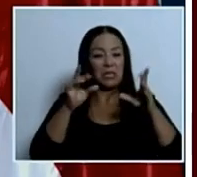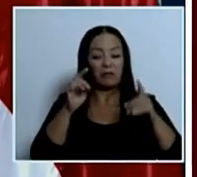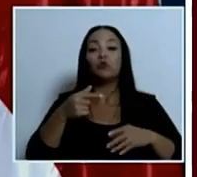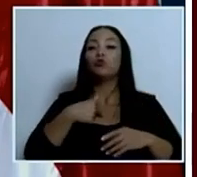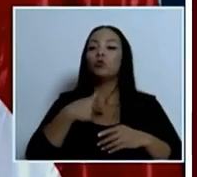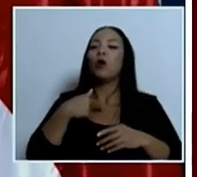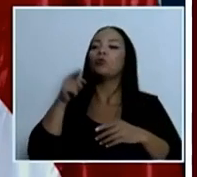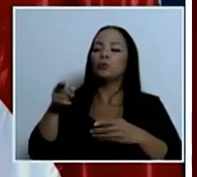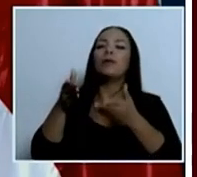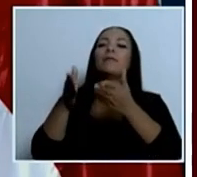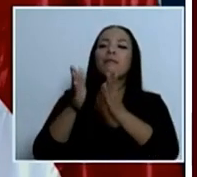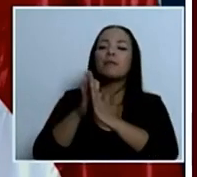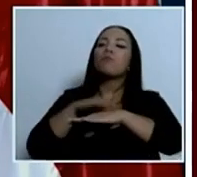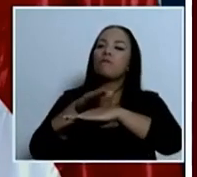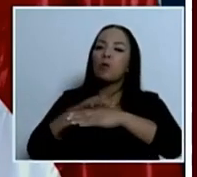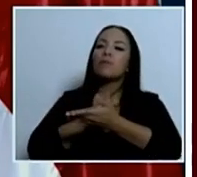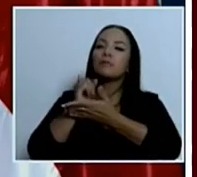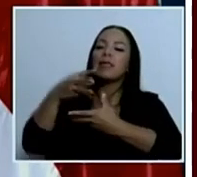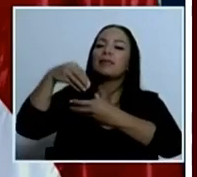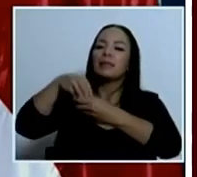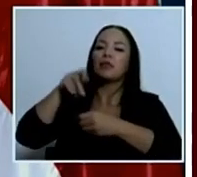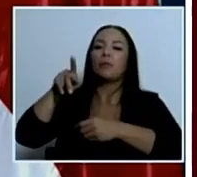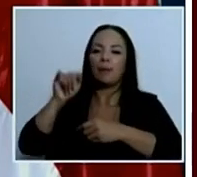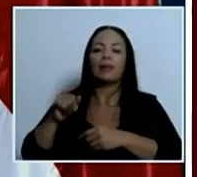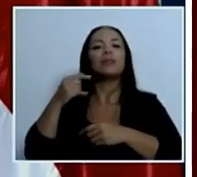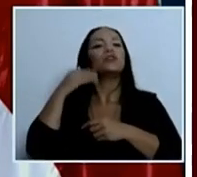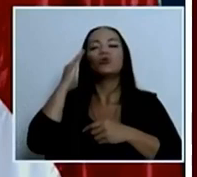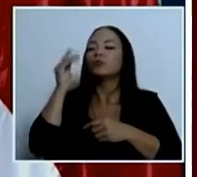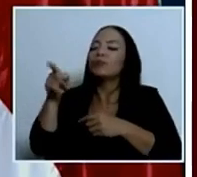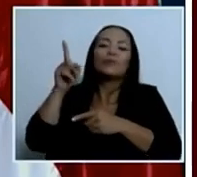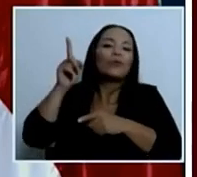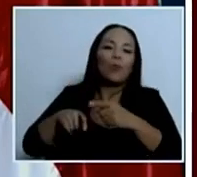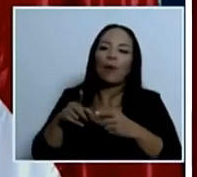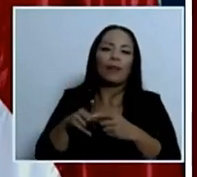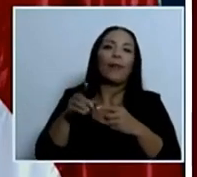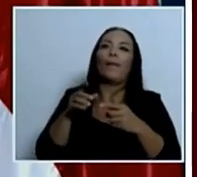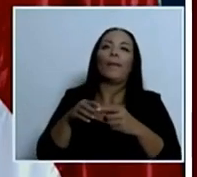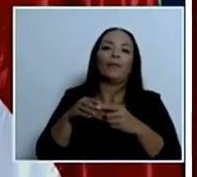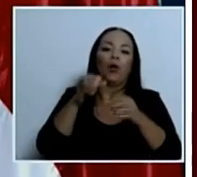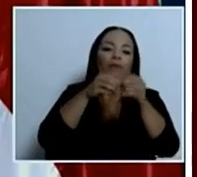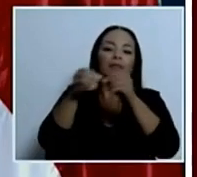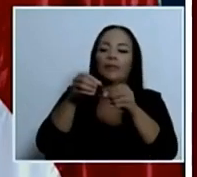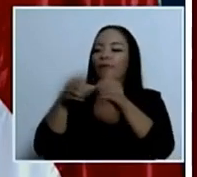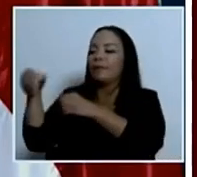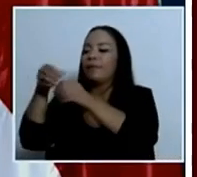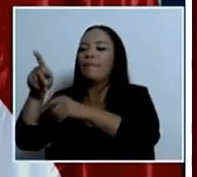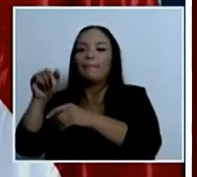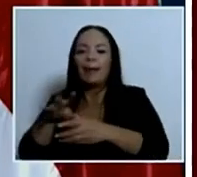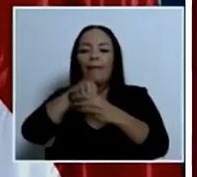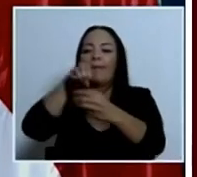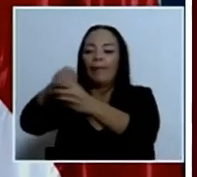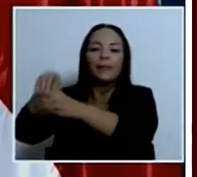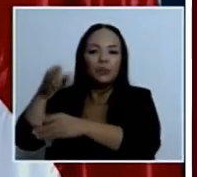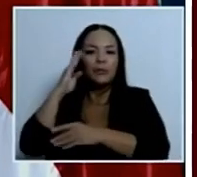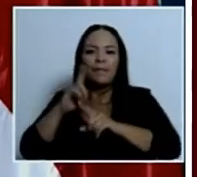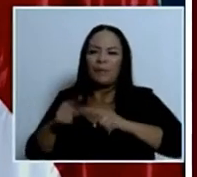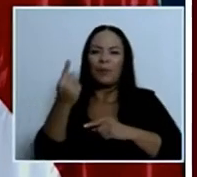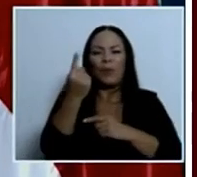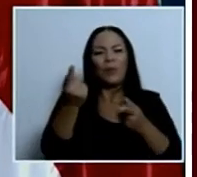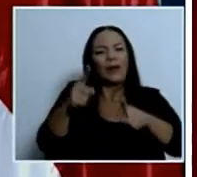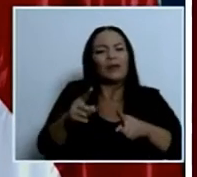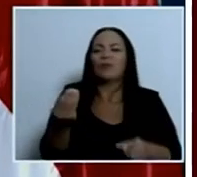investigación dentro del PANI. Yo sé que usted no puede estar metida en cada casa pero un caso es demasiado